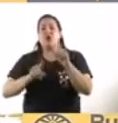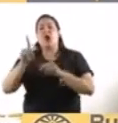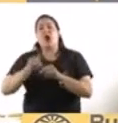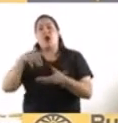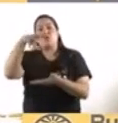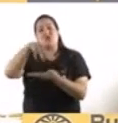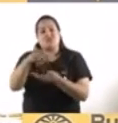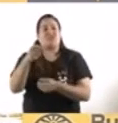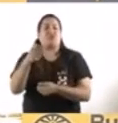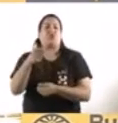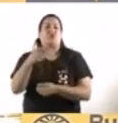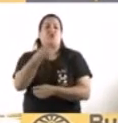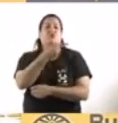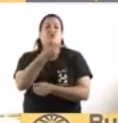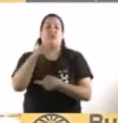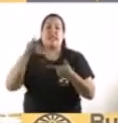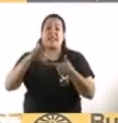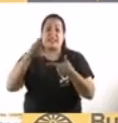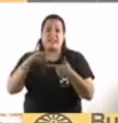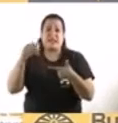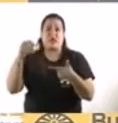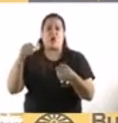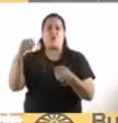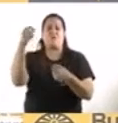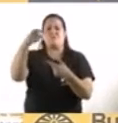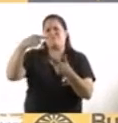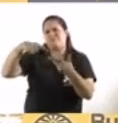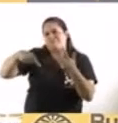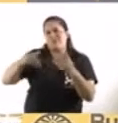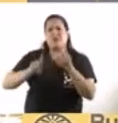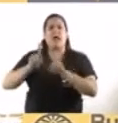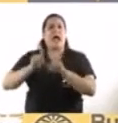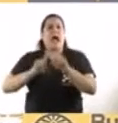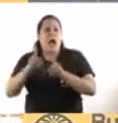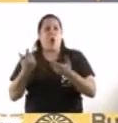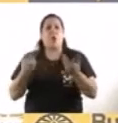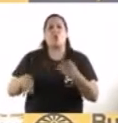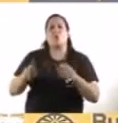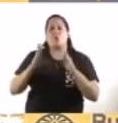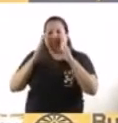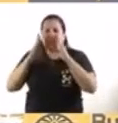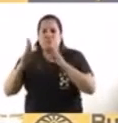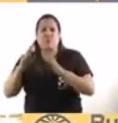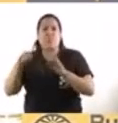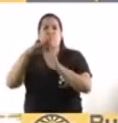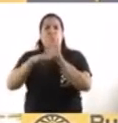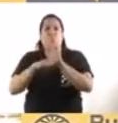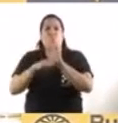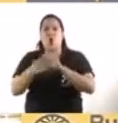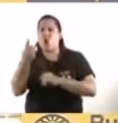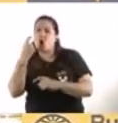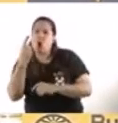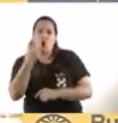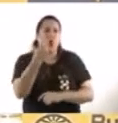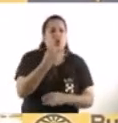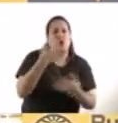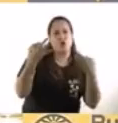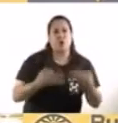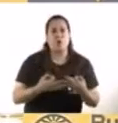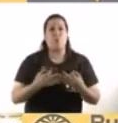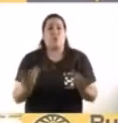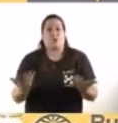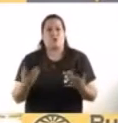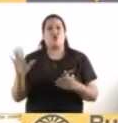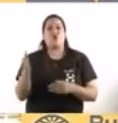testeo, otros cumpliendo y haciendo cumplir los protocolos de cada actividad, con lo cual tenemos a todo el gobierno abocado, por eso